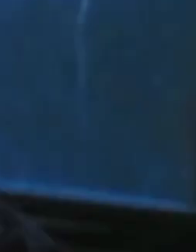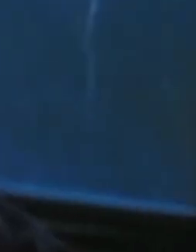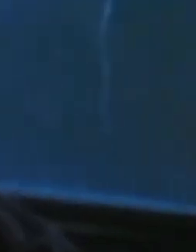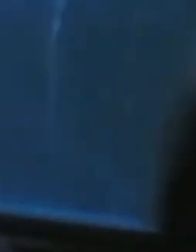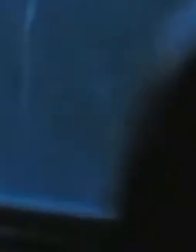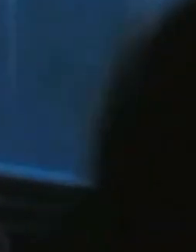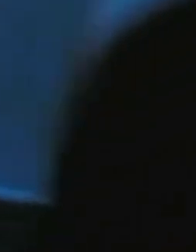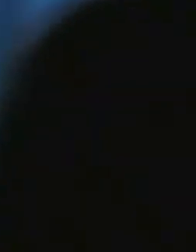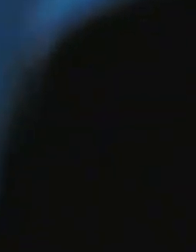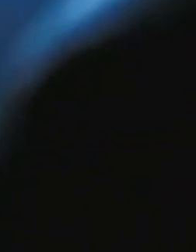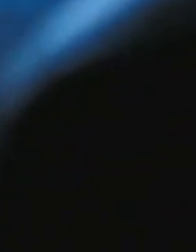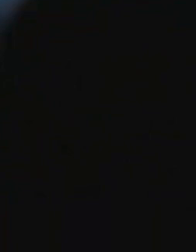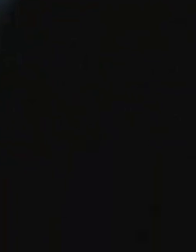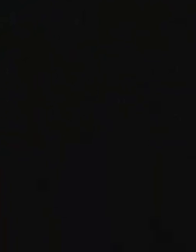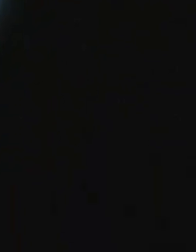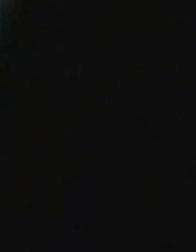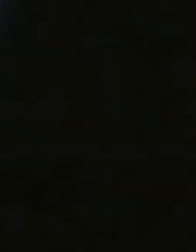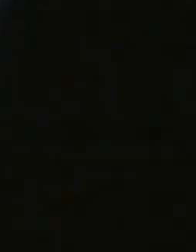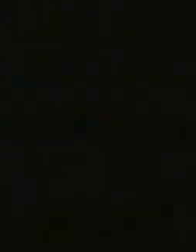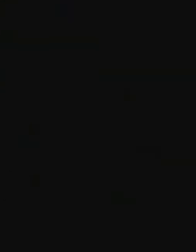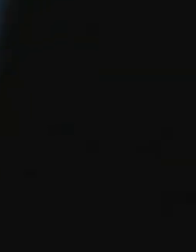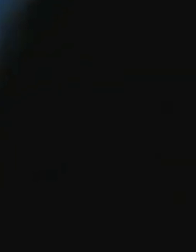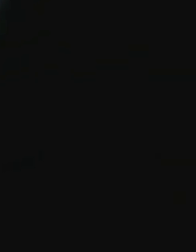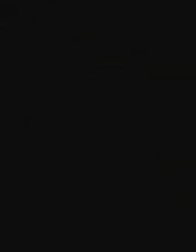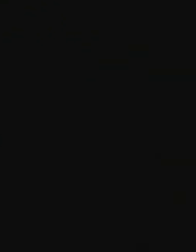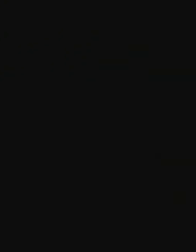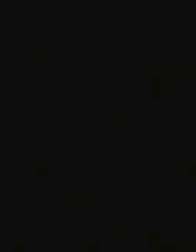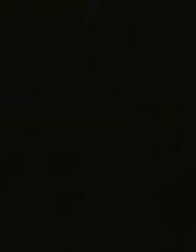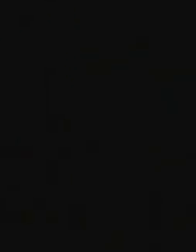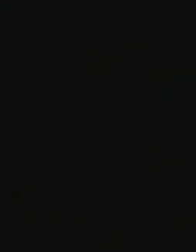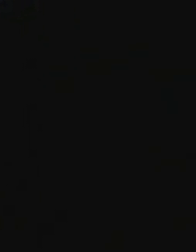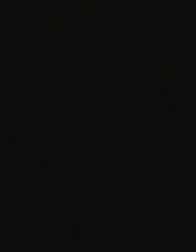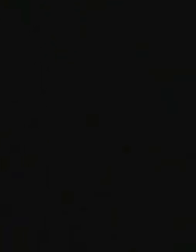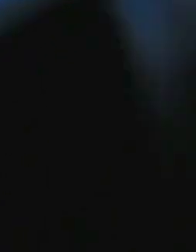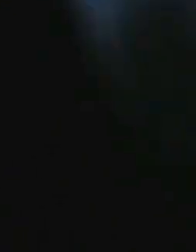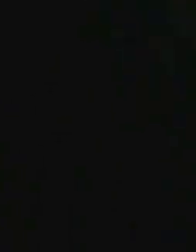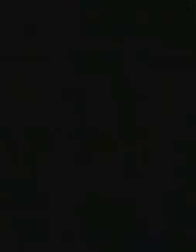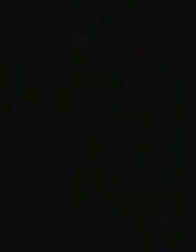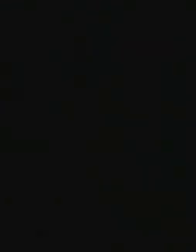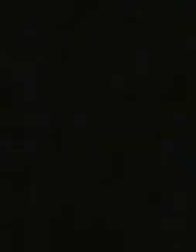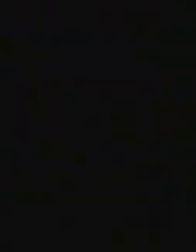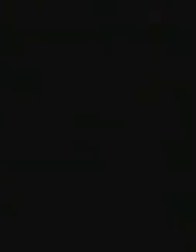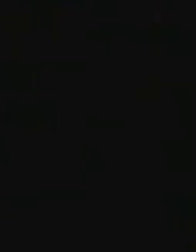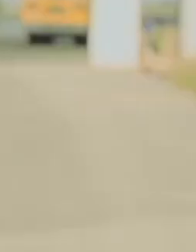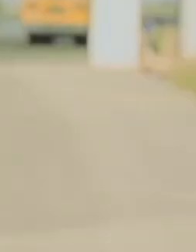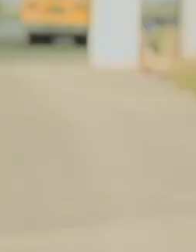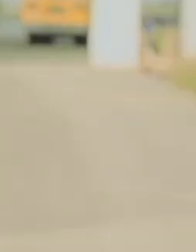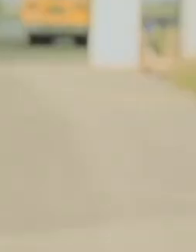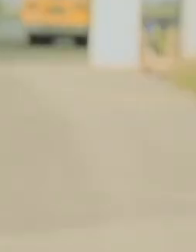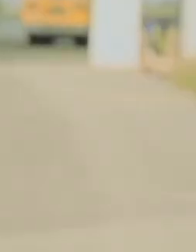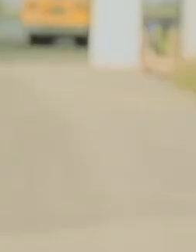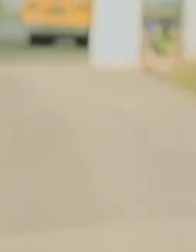Ser caminero es complicado, se requiere de mucho sacrificio, de mucho esfuerzo, pero a la vez